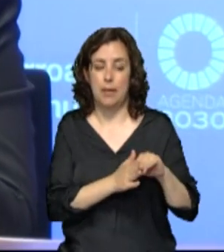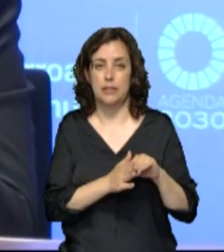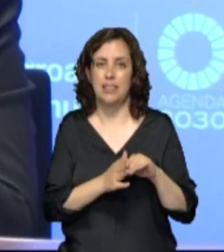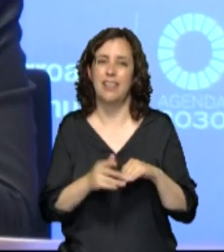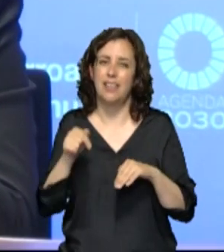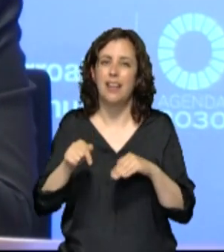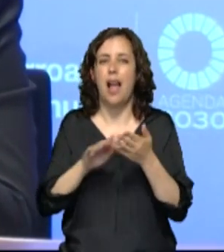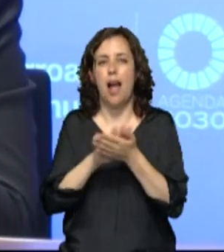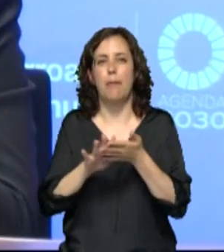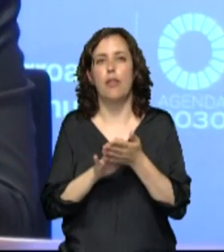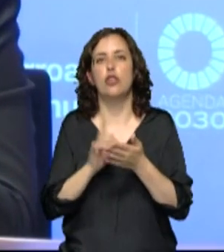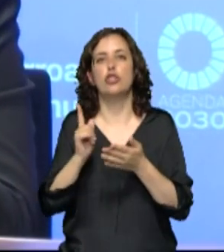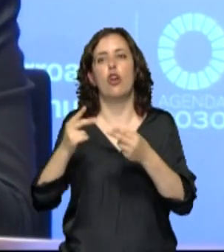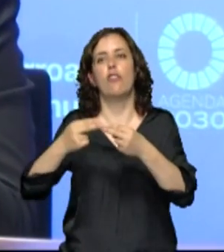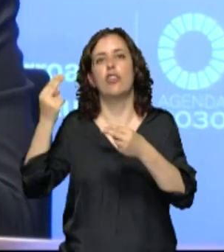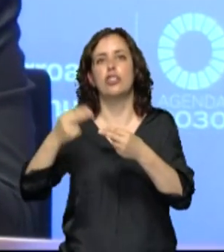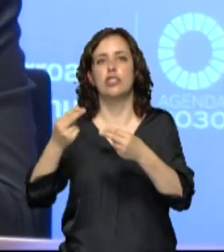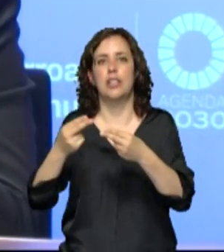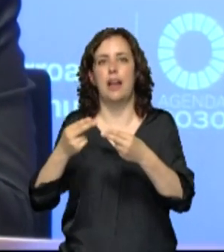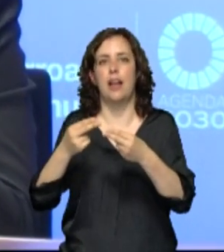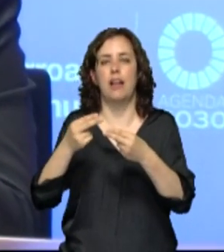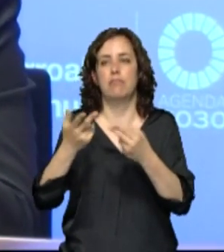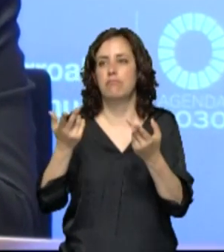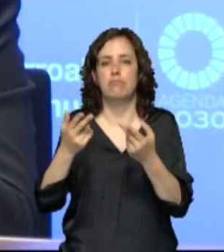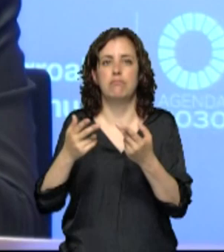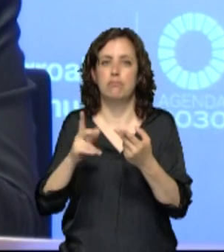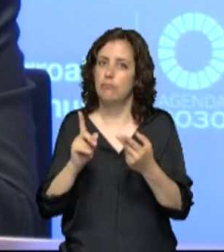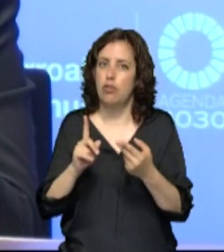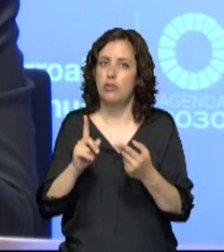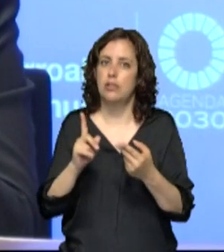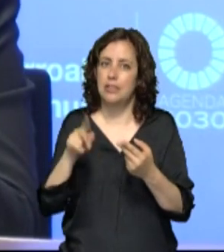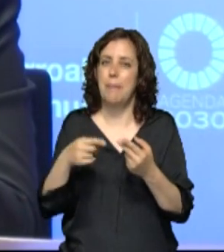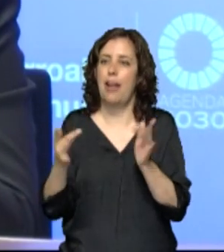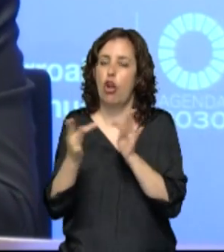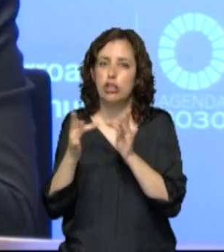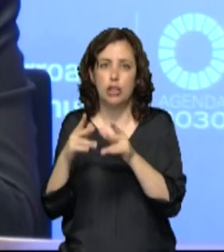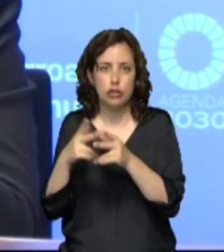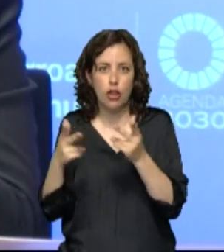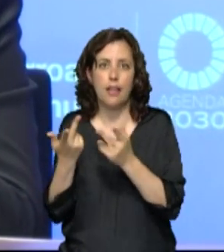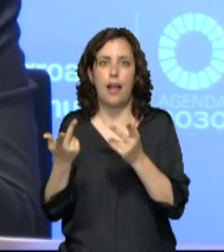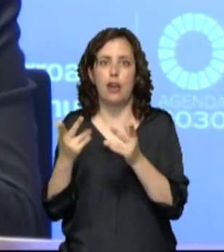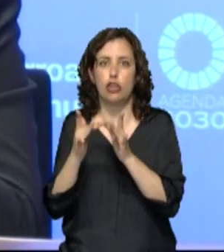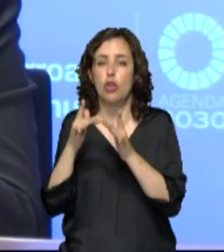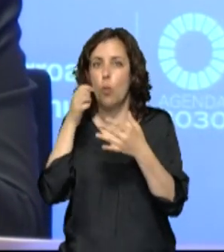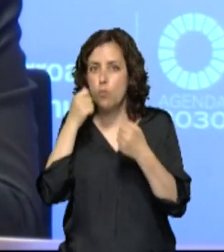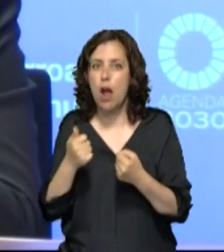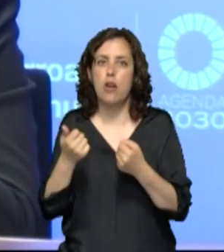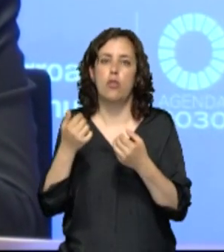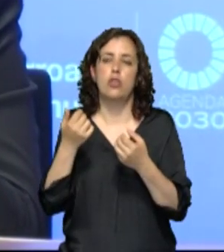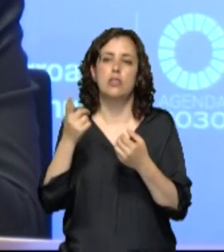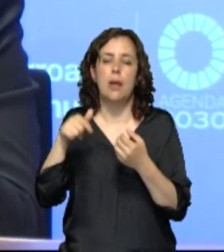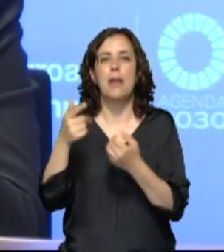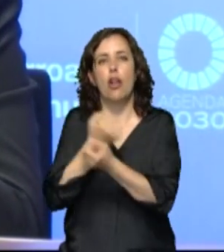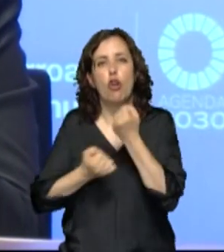tanto de un paso de frontera, largo recorrido, sino prácticamente de las relaciones humanas, relaciones económicas, las relaciones sociales que se